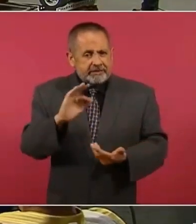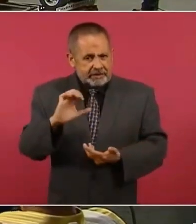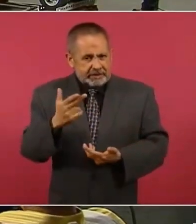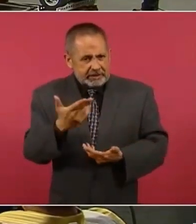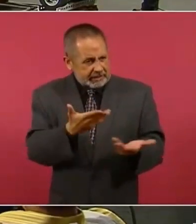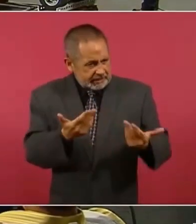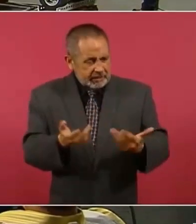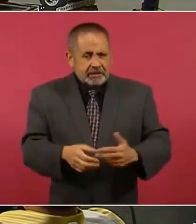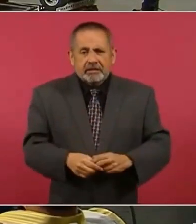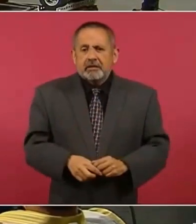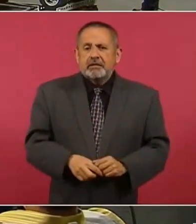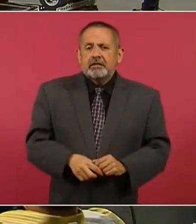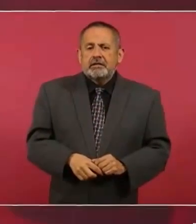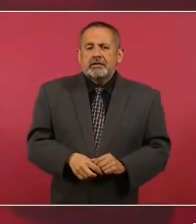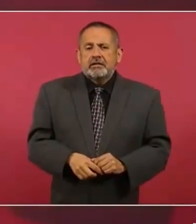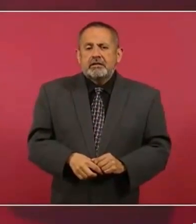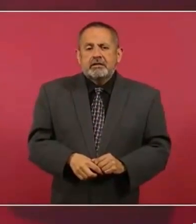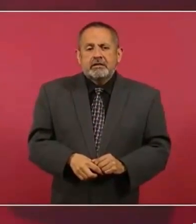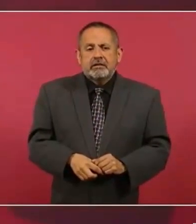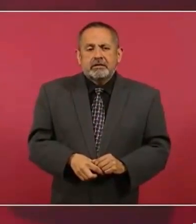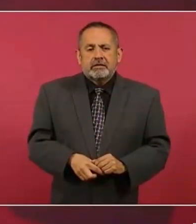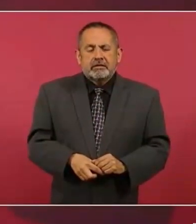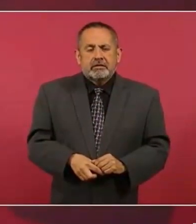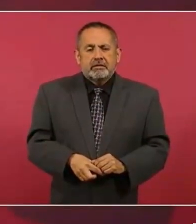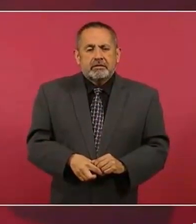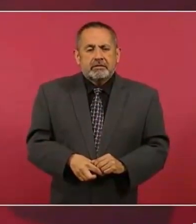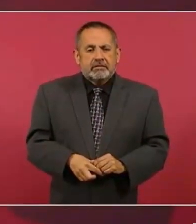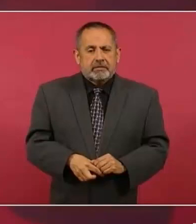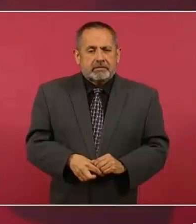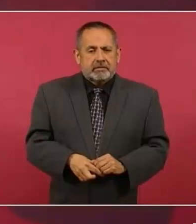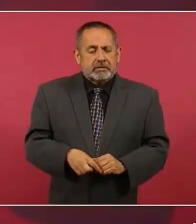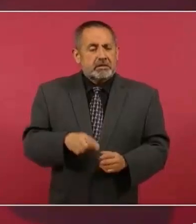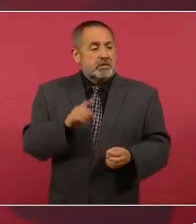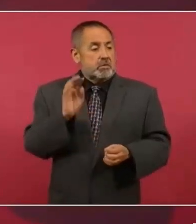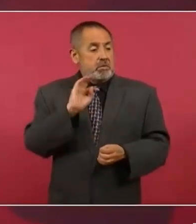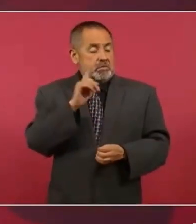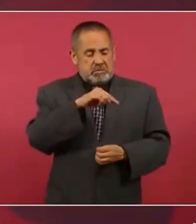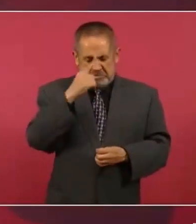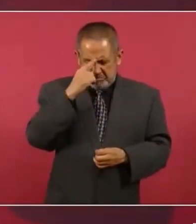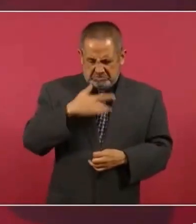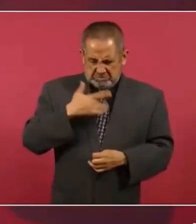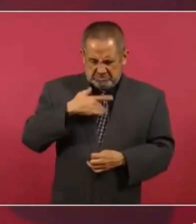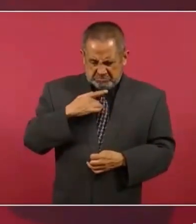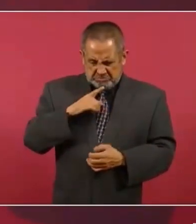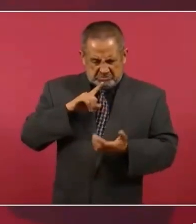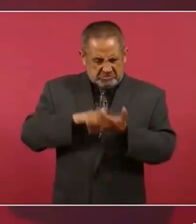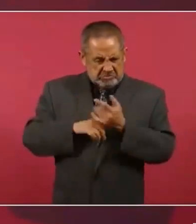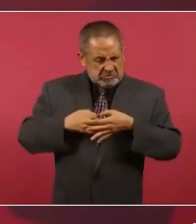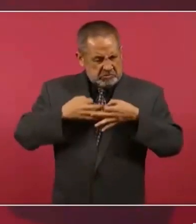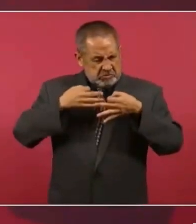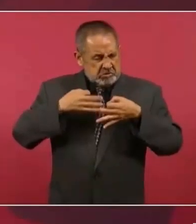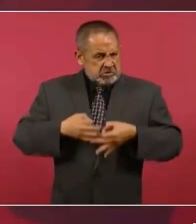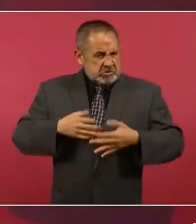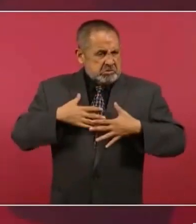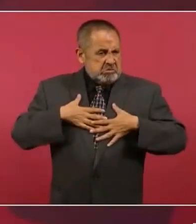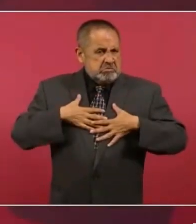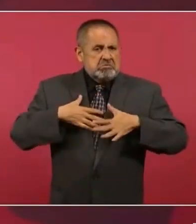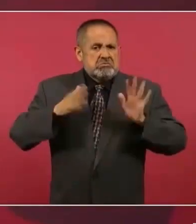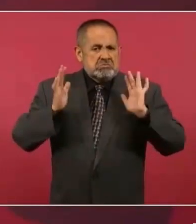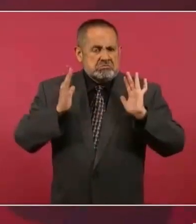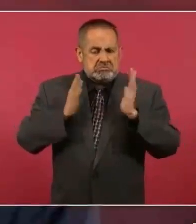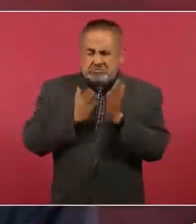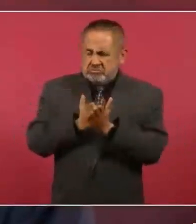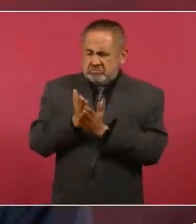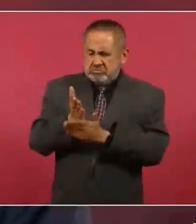cuando se tiene la convicción de que está uno actuando